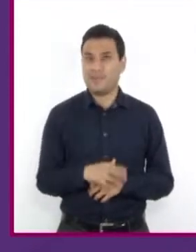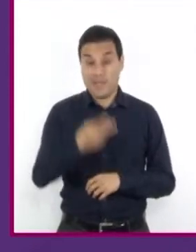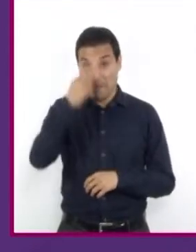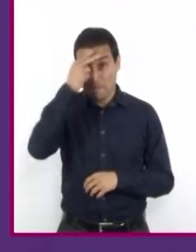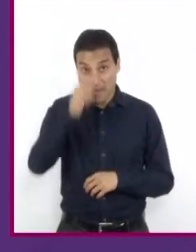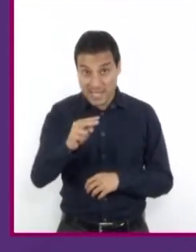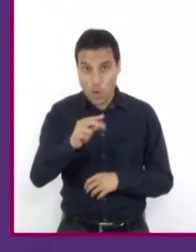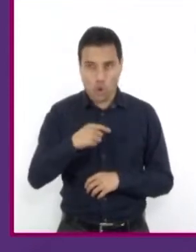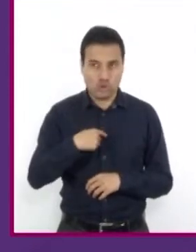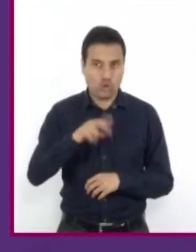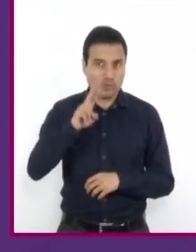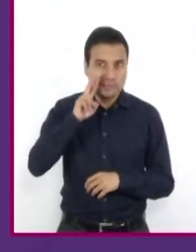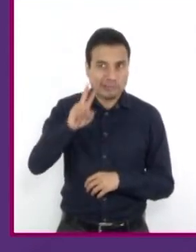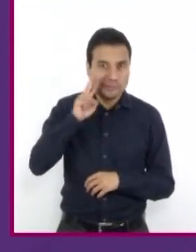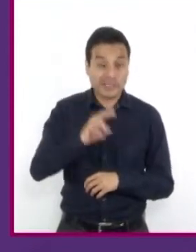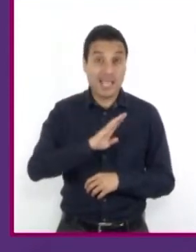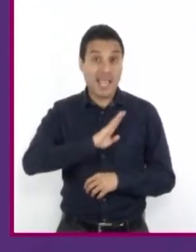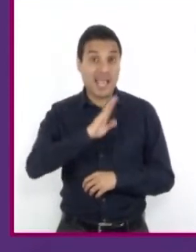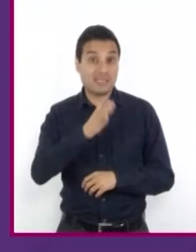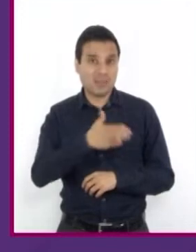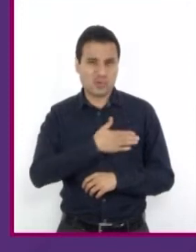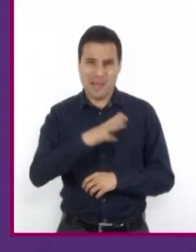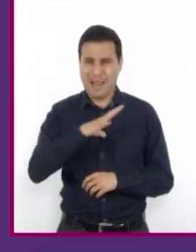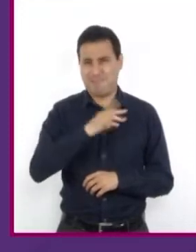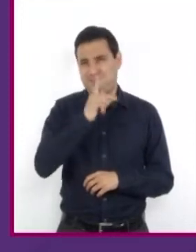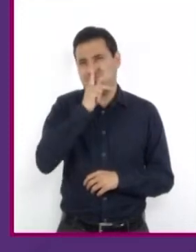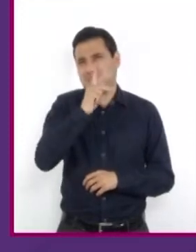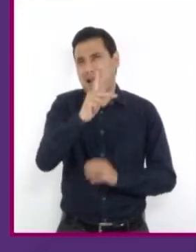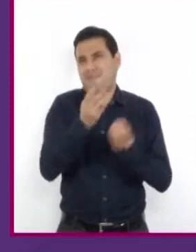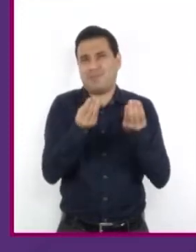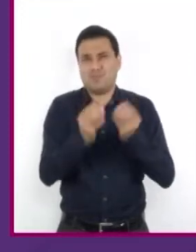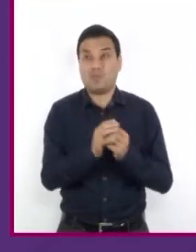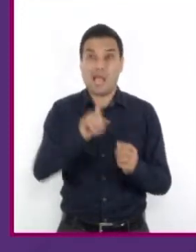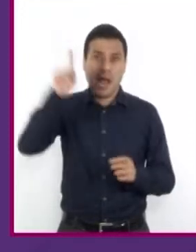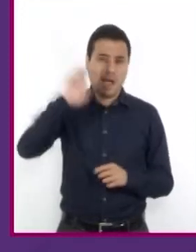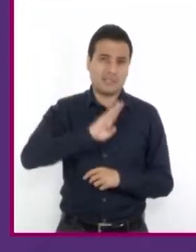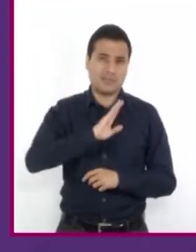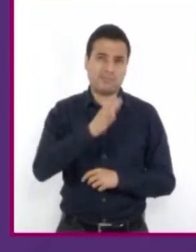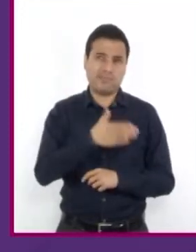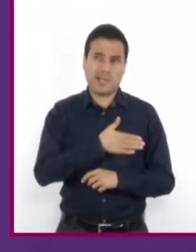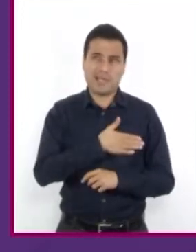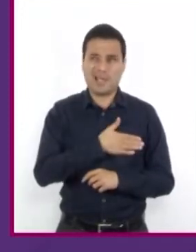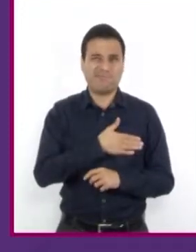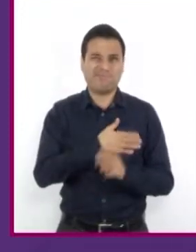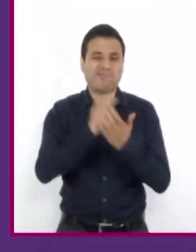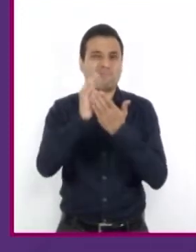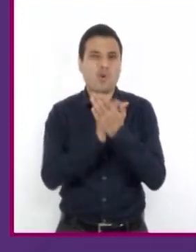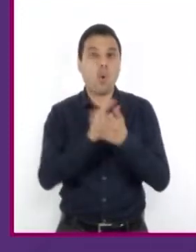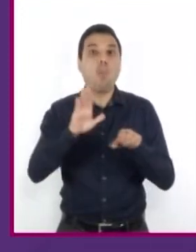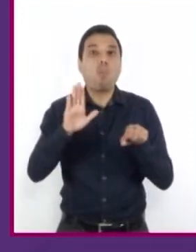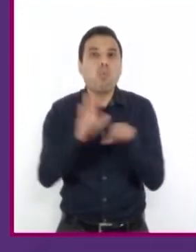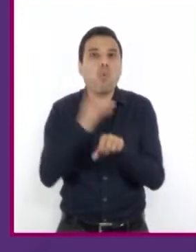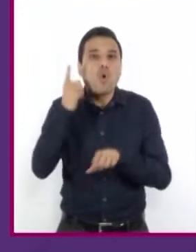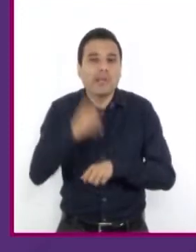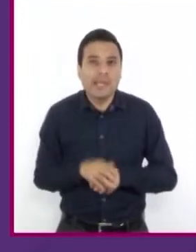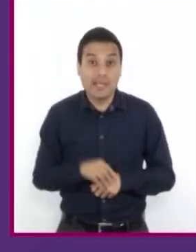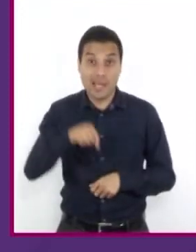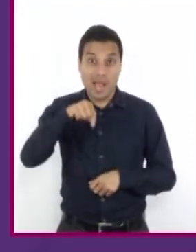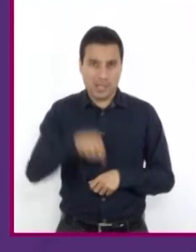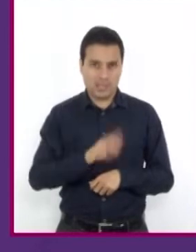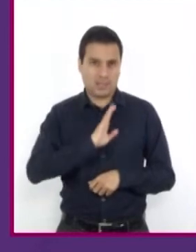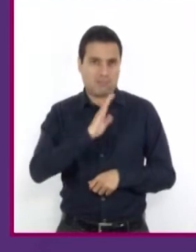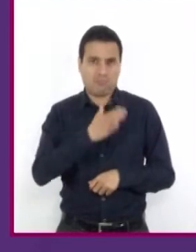México yo me he dado cuenta que el español es más rico que el que hablamos en España. Yo creo que porque se ha conservado la